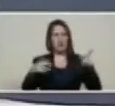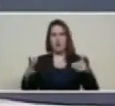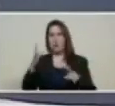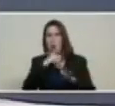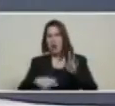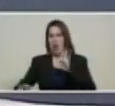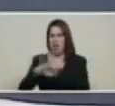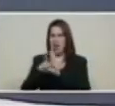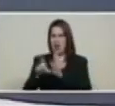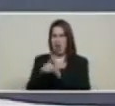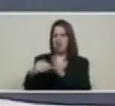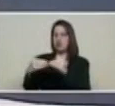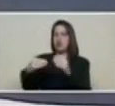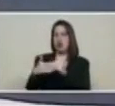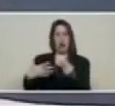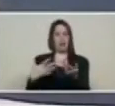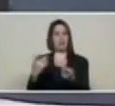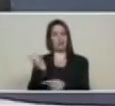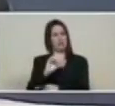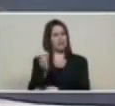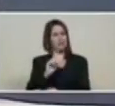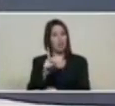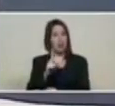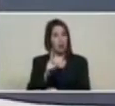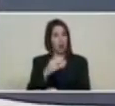en dólares o miento